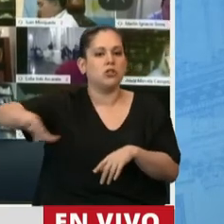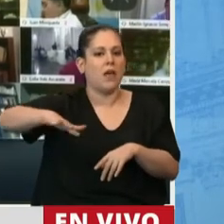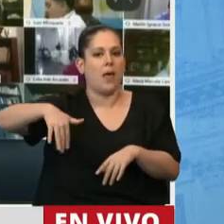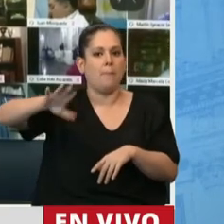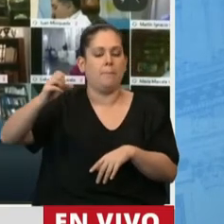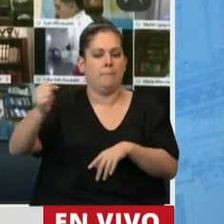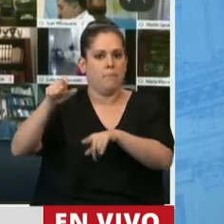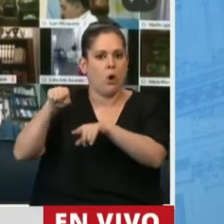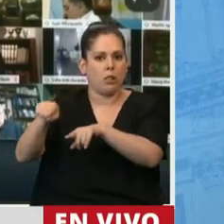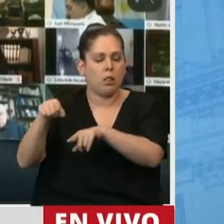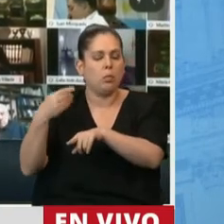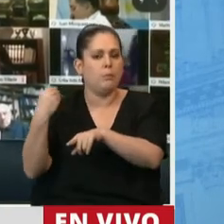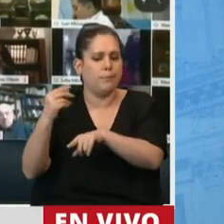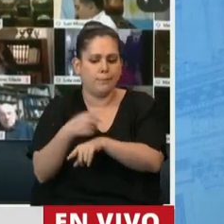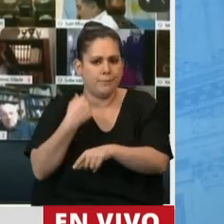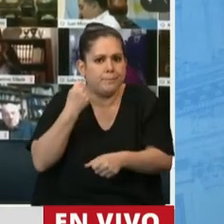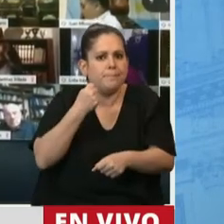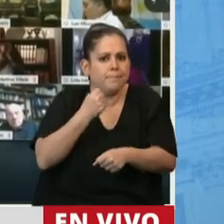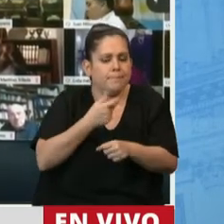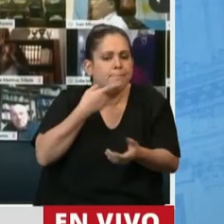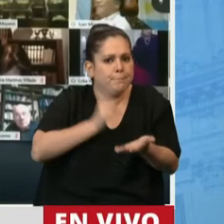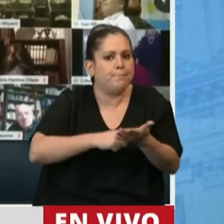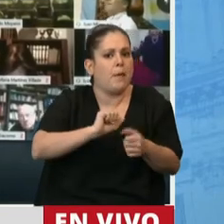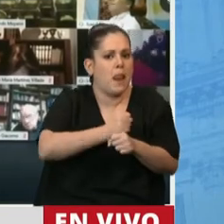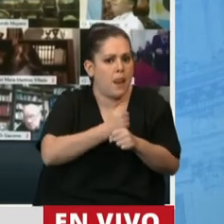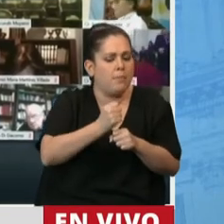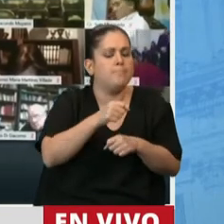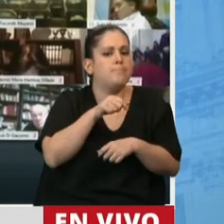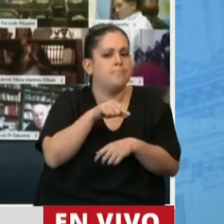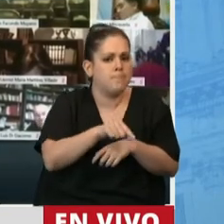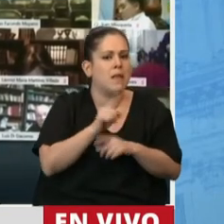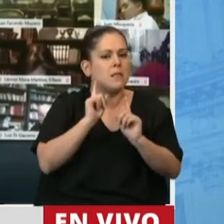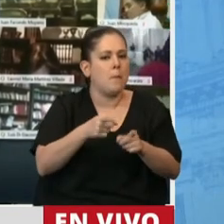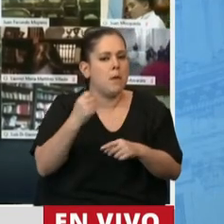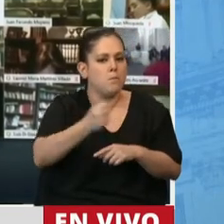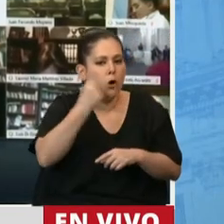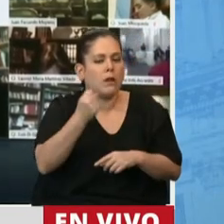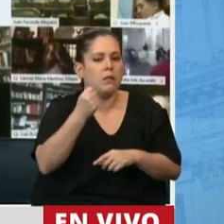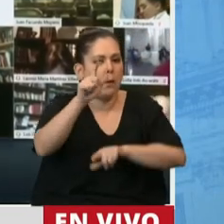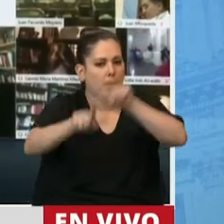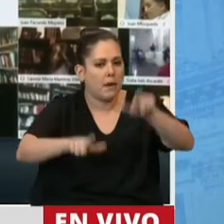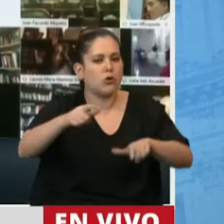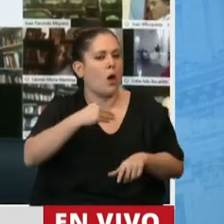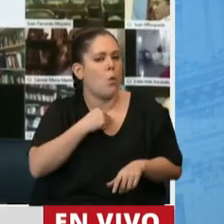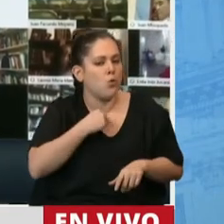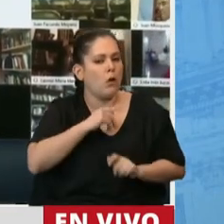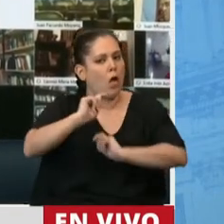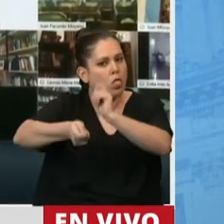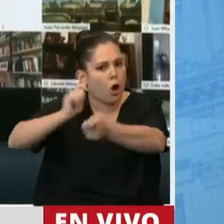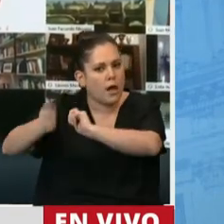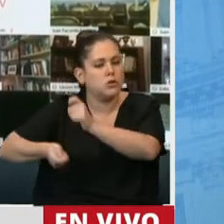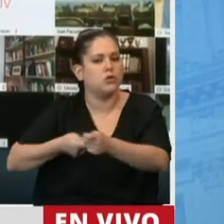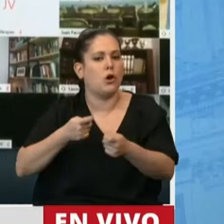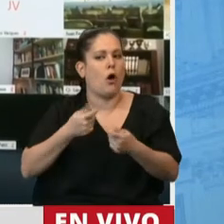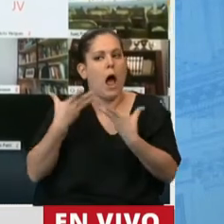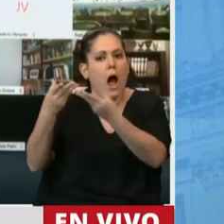estamos sancionando esta ley también en parte a que aquellos que se animaron, donaron voluntariamente y ayudaron a